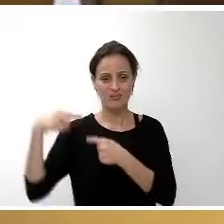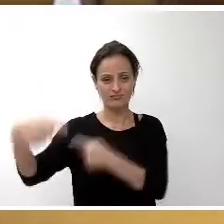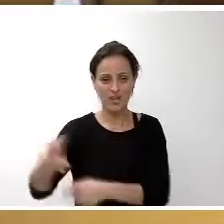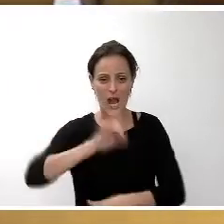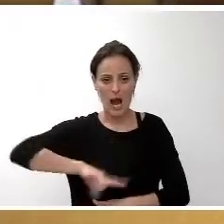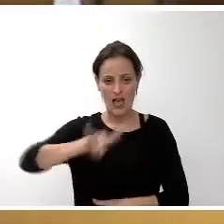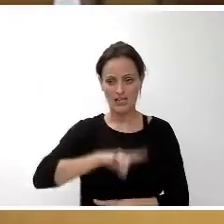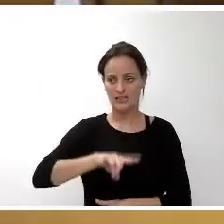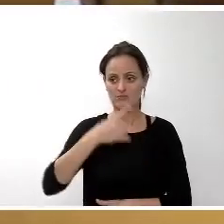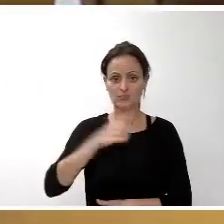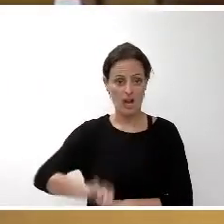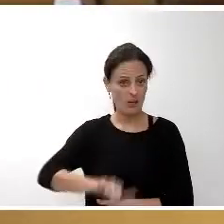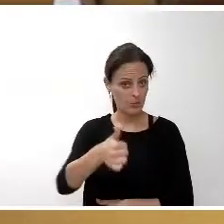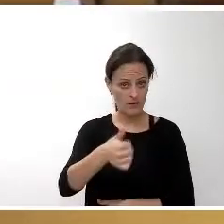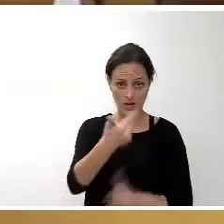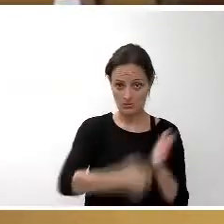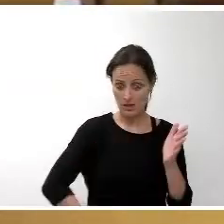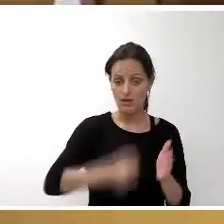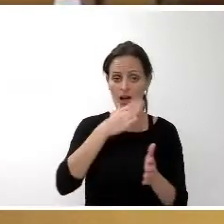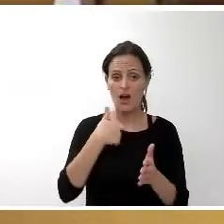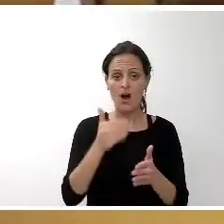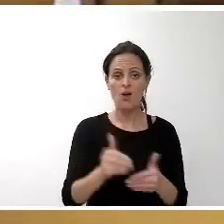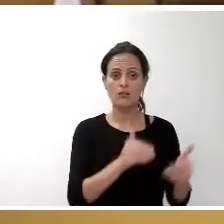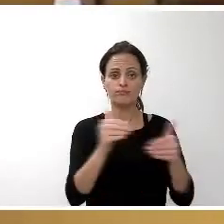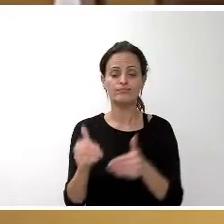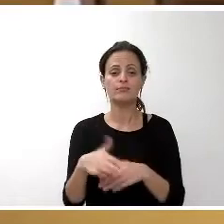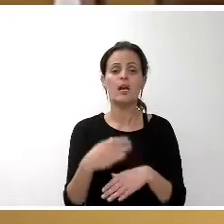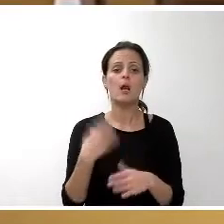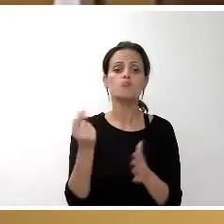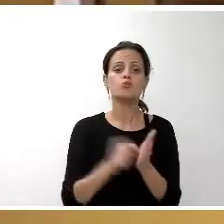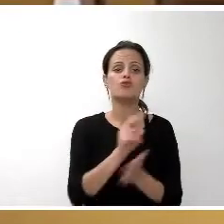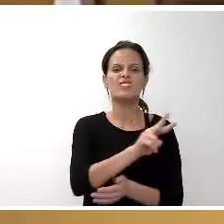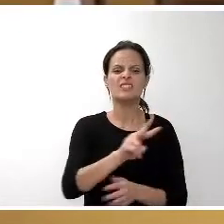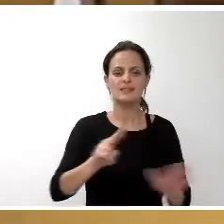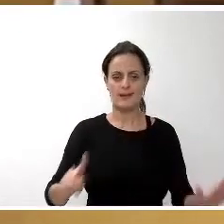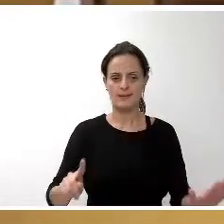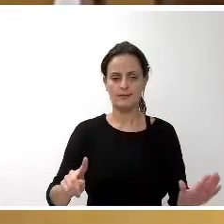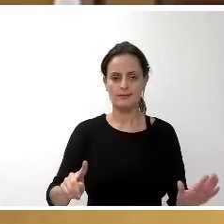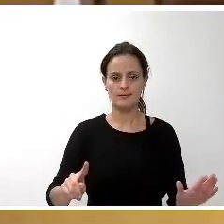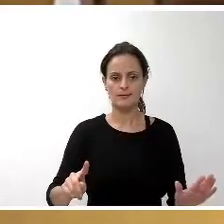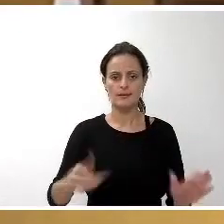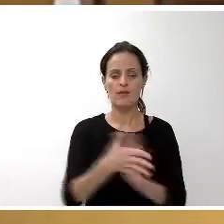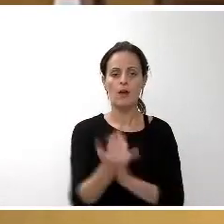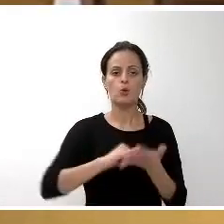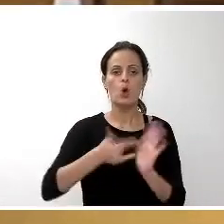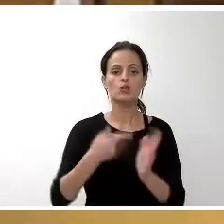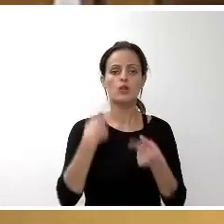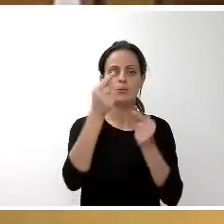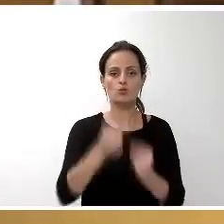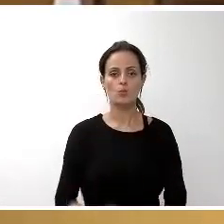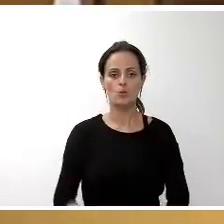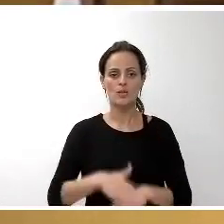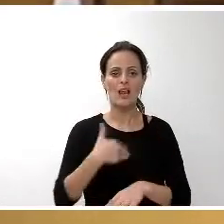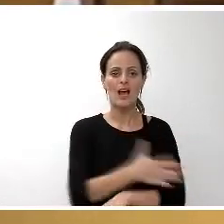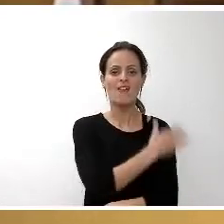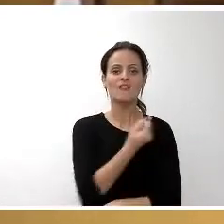Se aprueba el expediente y pasamos al punto 26, que es el del proyecto de presupuesto del excelentísimo capítulo